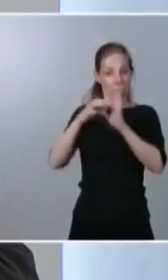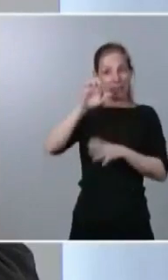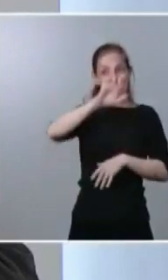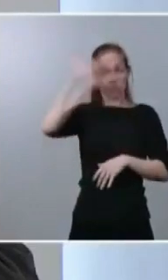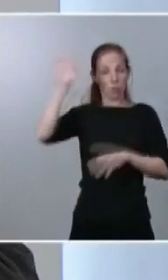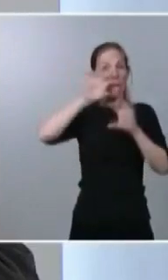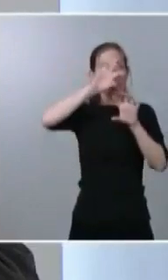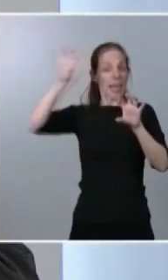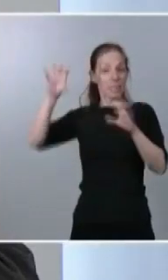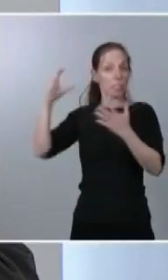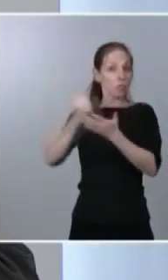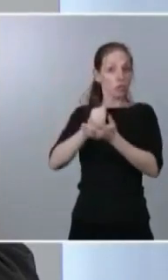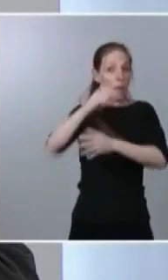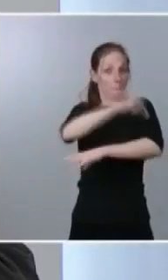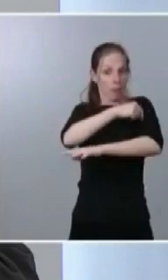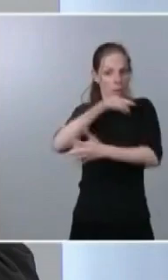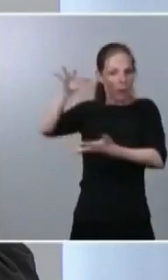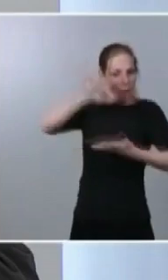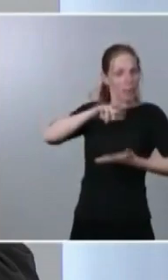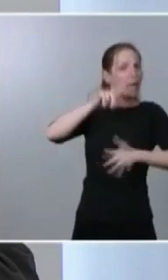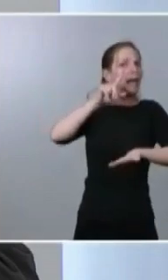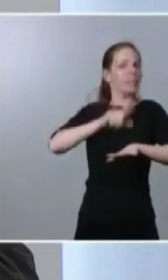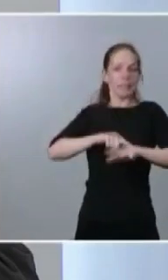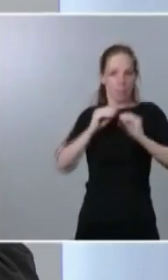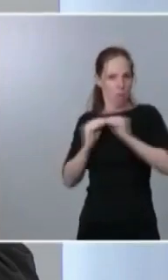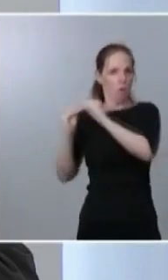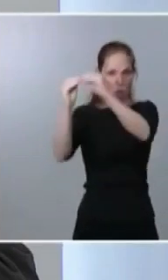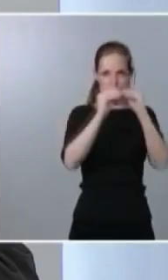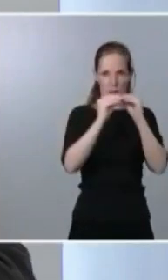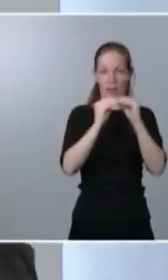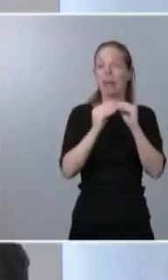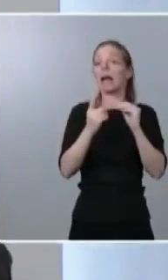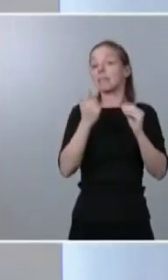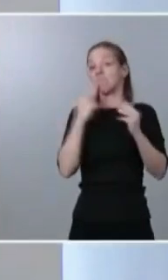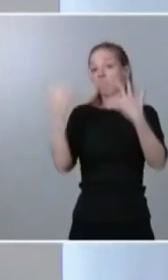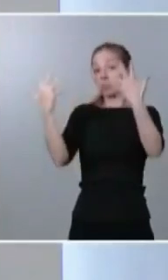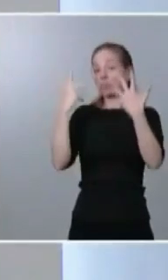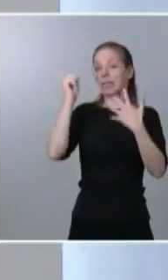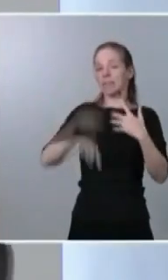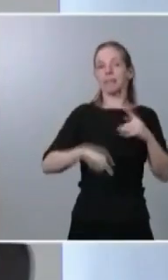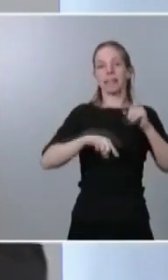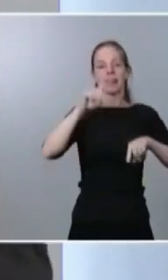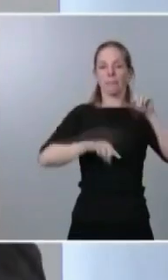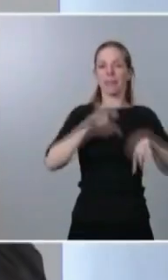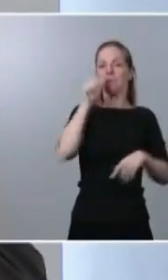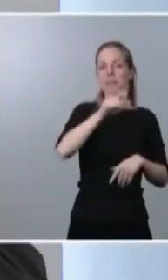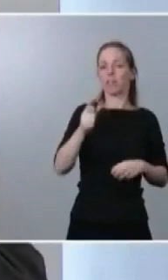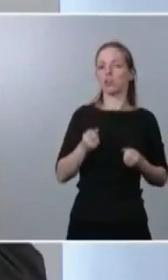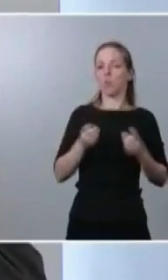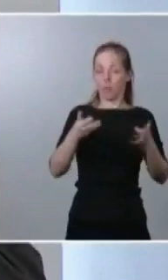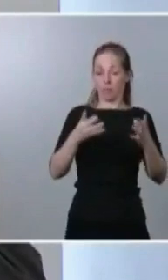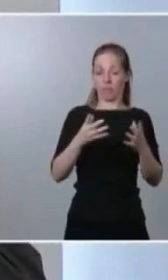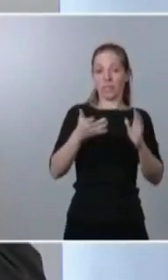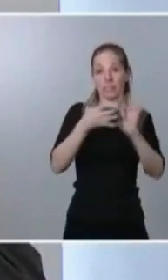Ha recordado también que la distribución se hará en base a la población de cada país, es decir, proporcional a la población de cada